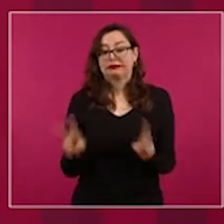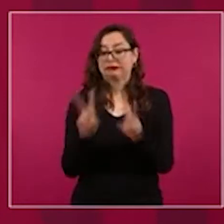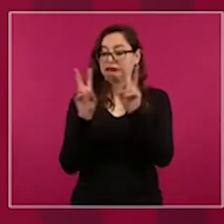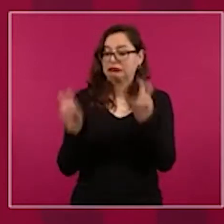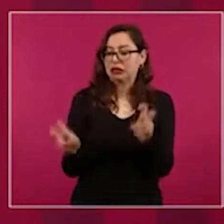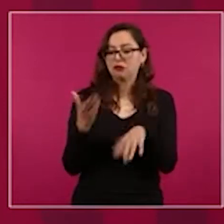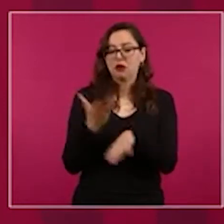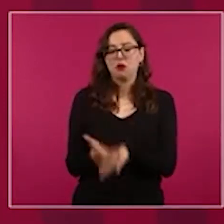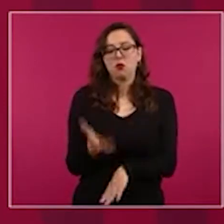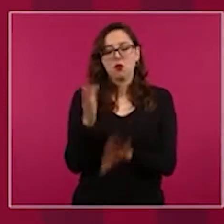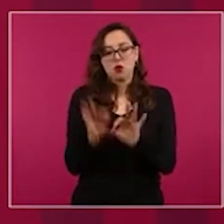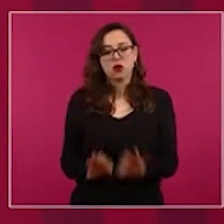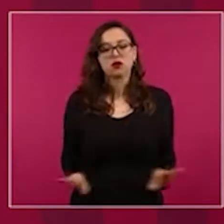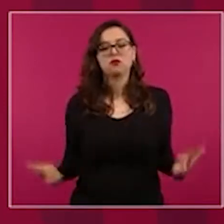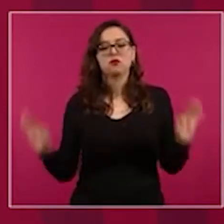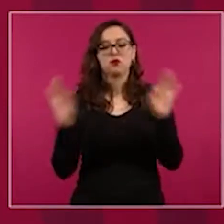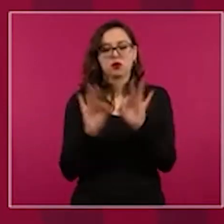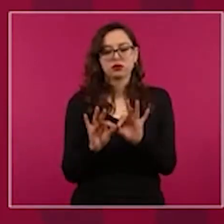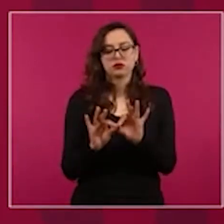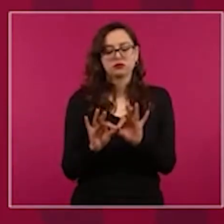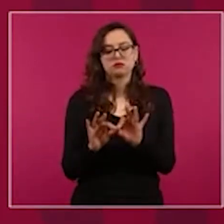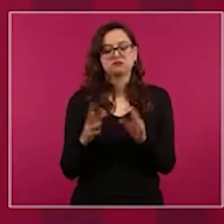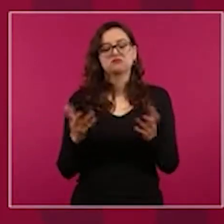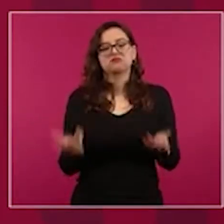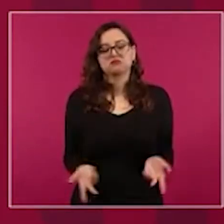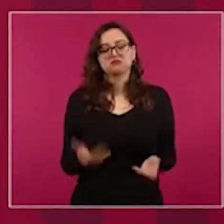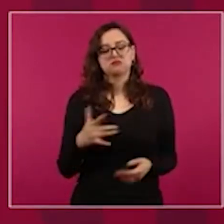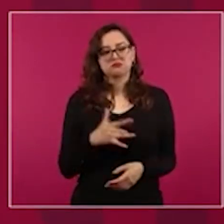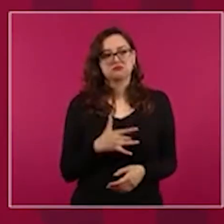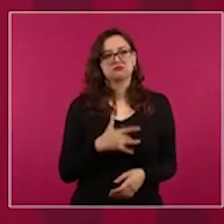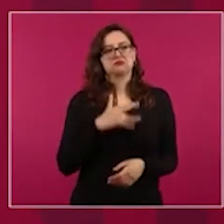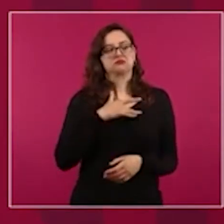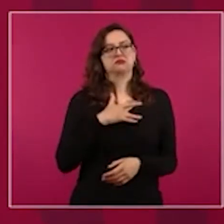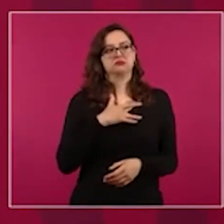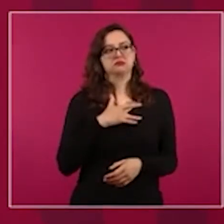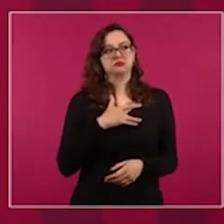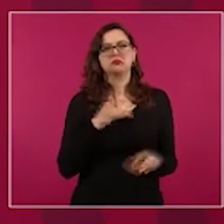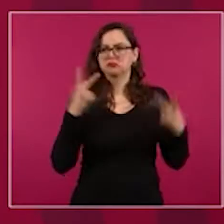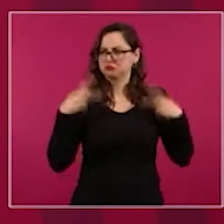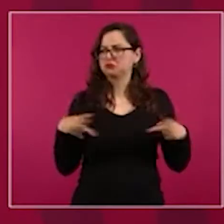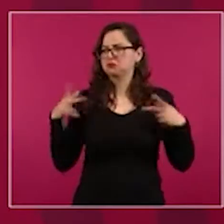Que lo mejor es consultarle a la gente,